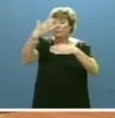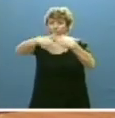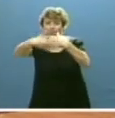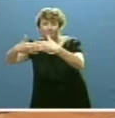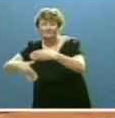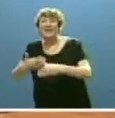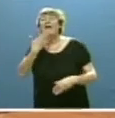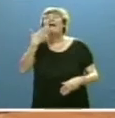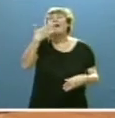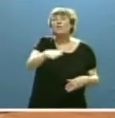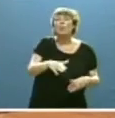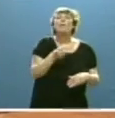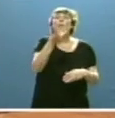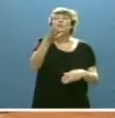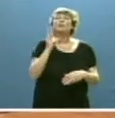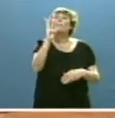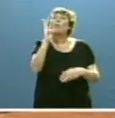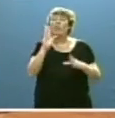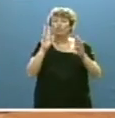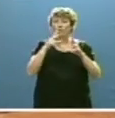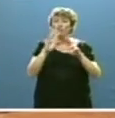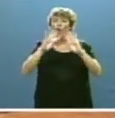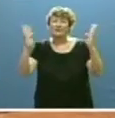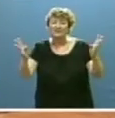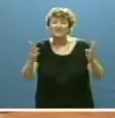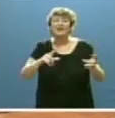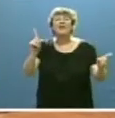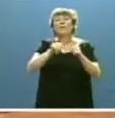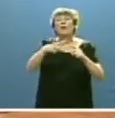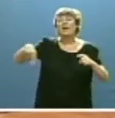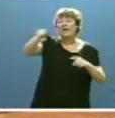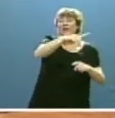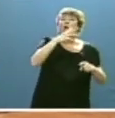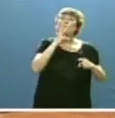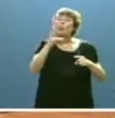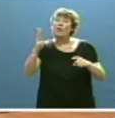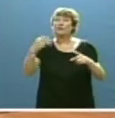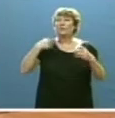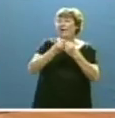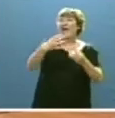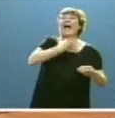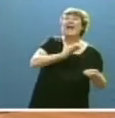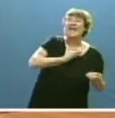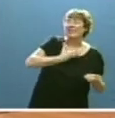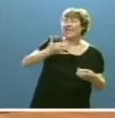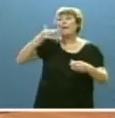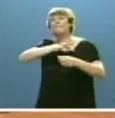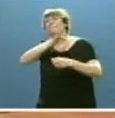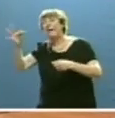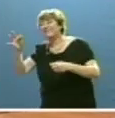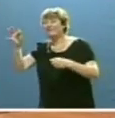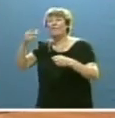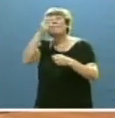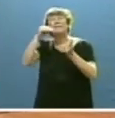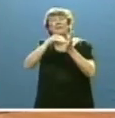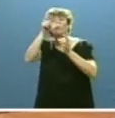adecuación del número de procuradores de las Cortes, la incompatibilidad de estos con la condición de alcalde de municipios mayores de 20.000